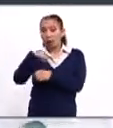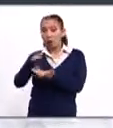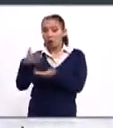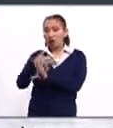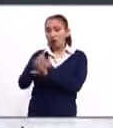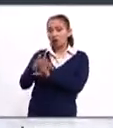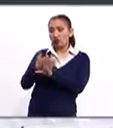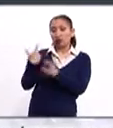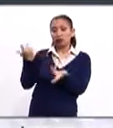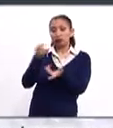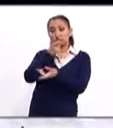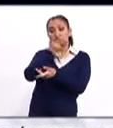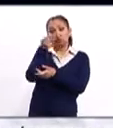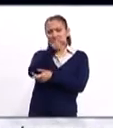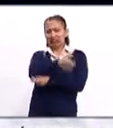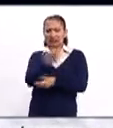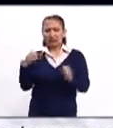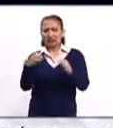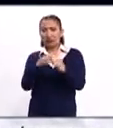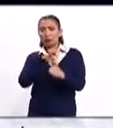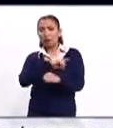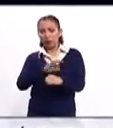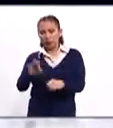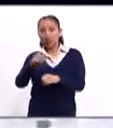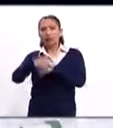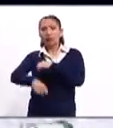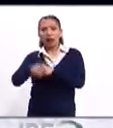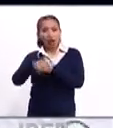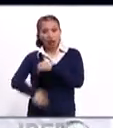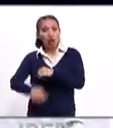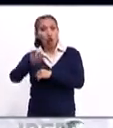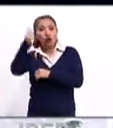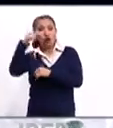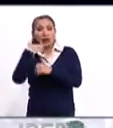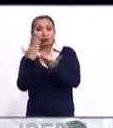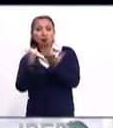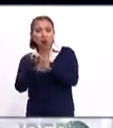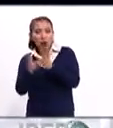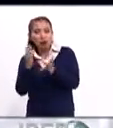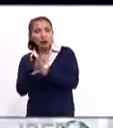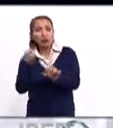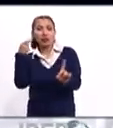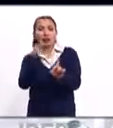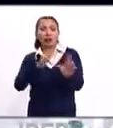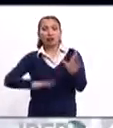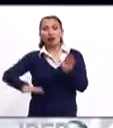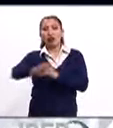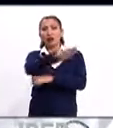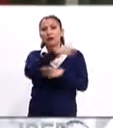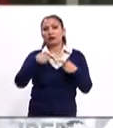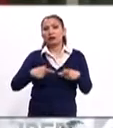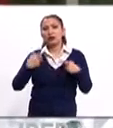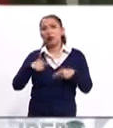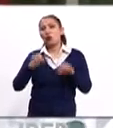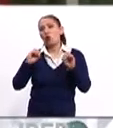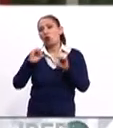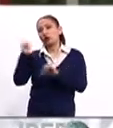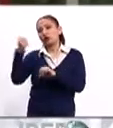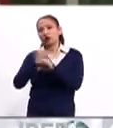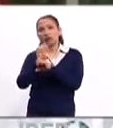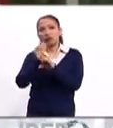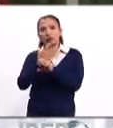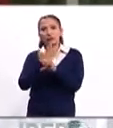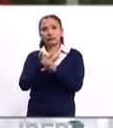contrapeso, argumentando que esta medida podría afectar en otros rubros y de manera directa a otros estados de